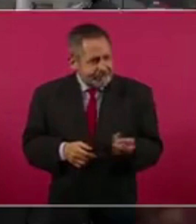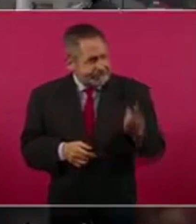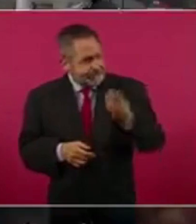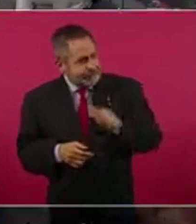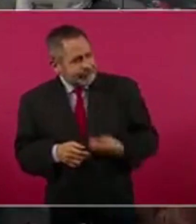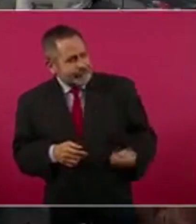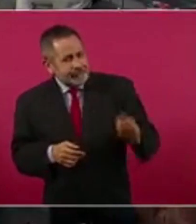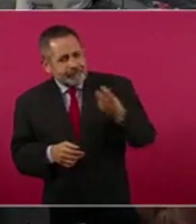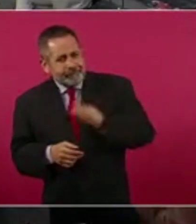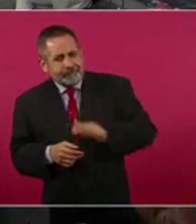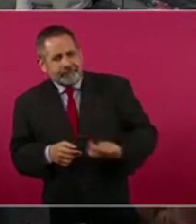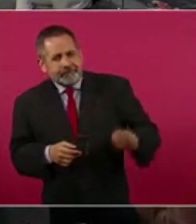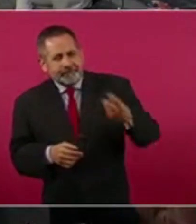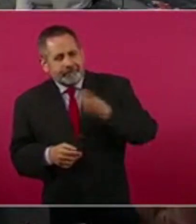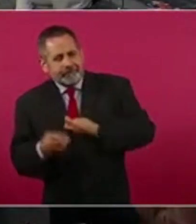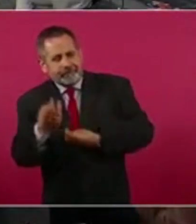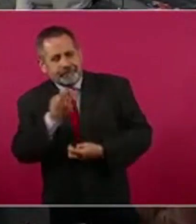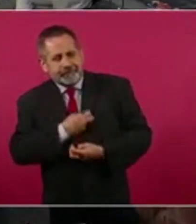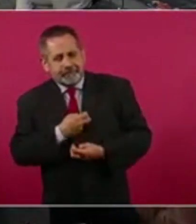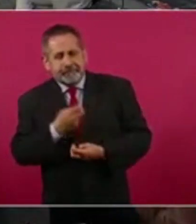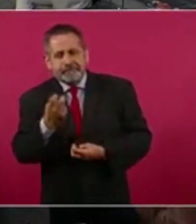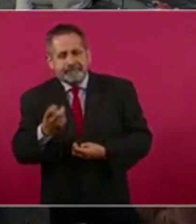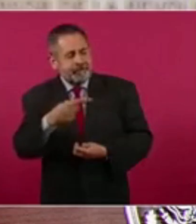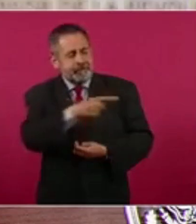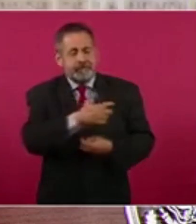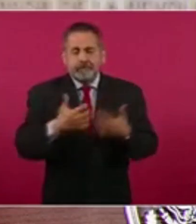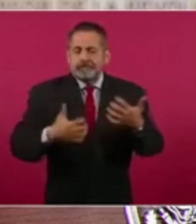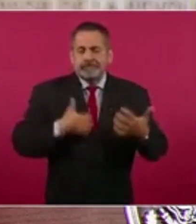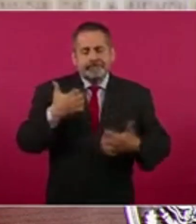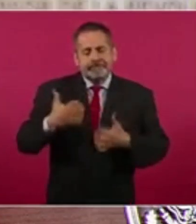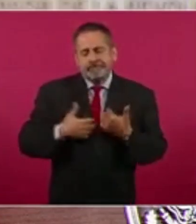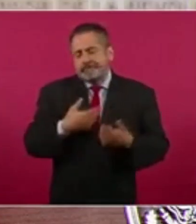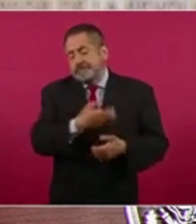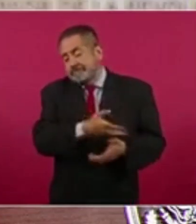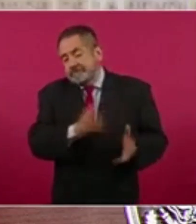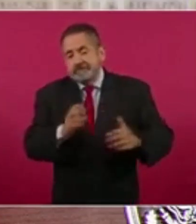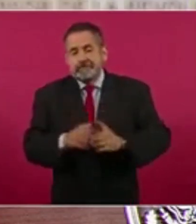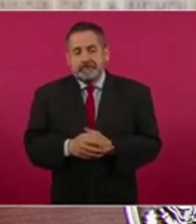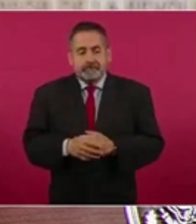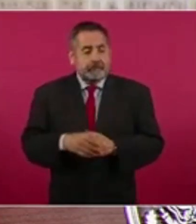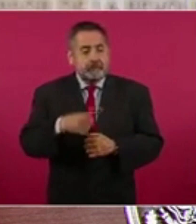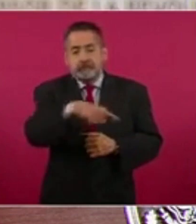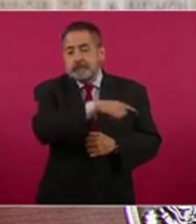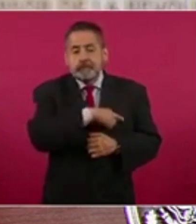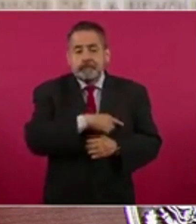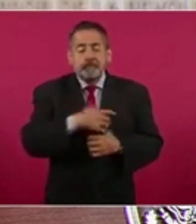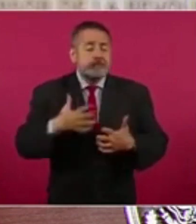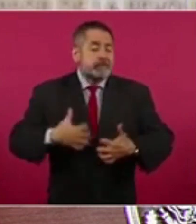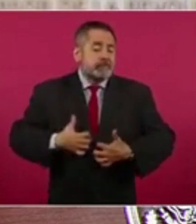Entonces, esa es la molestia y lo otro, pues que ya no pueden robar.